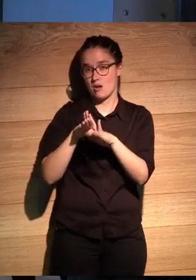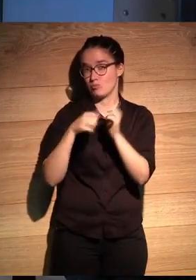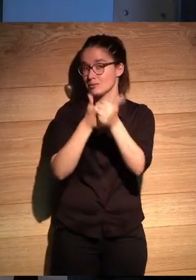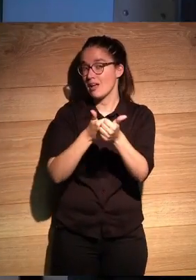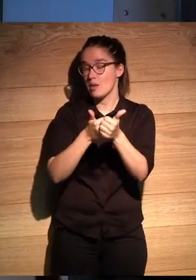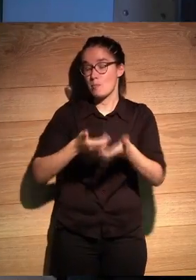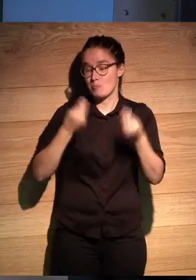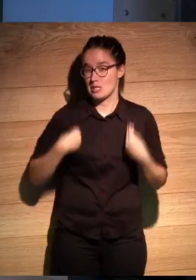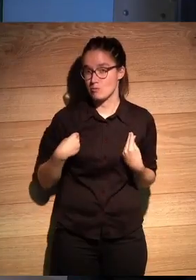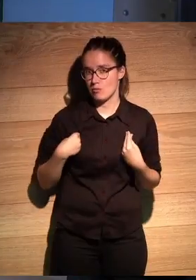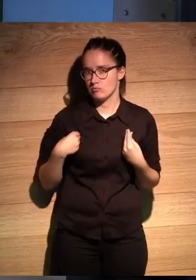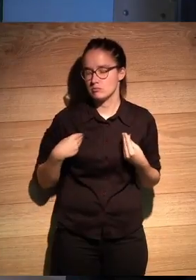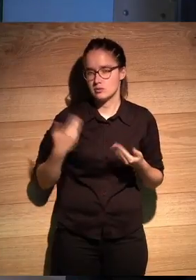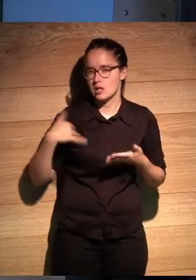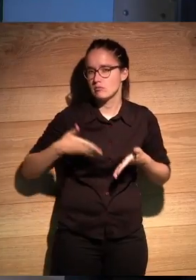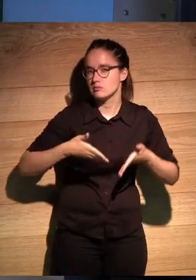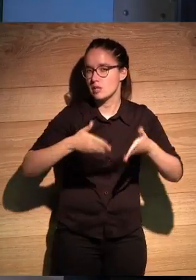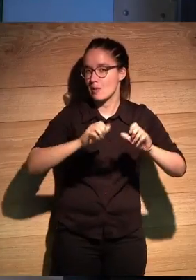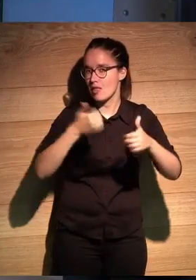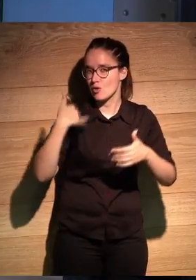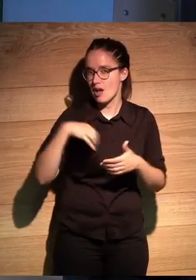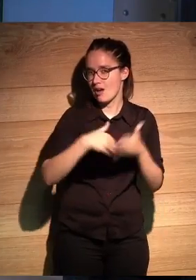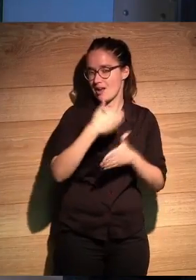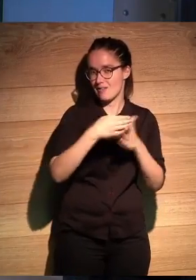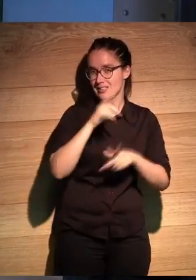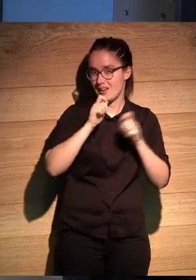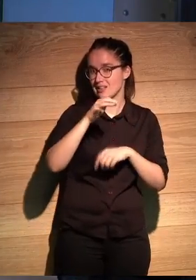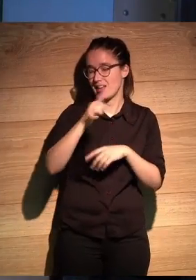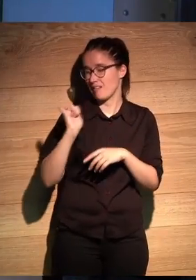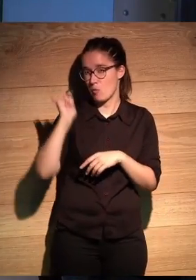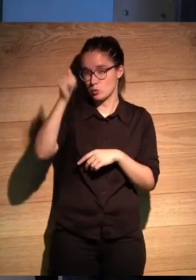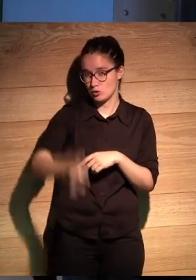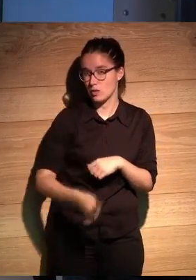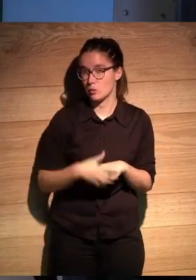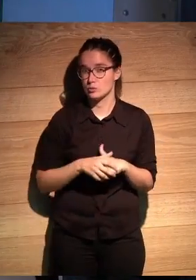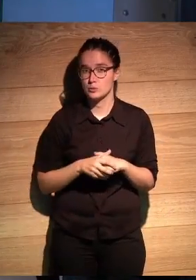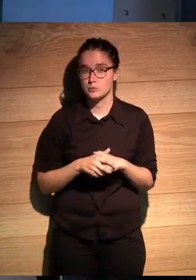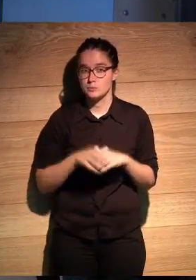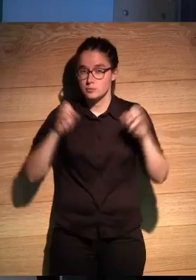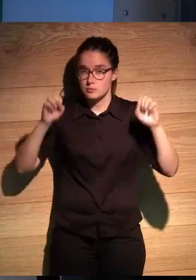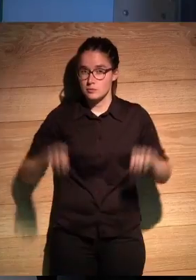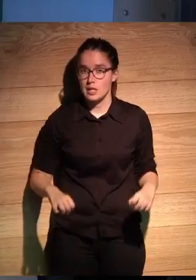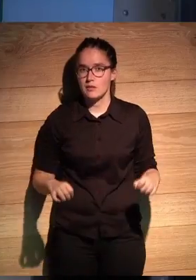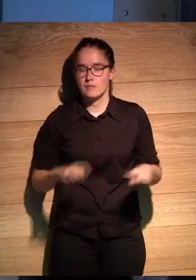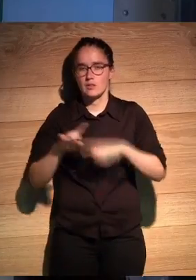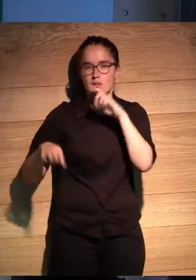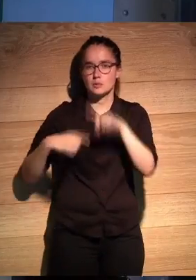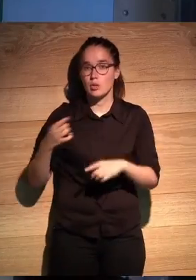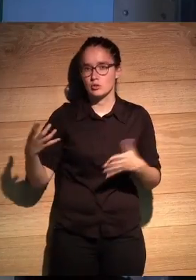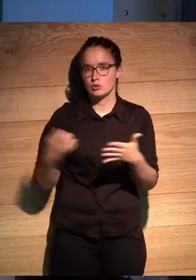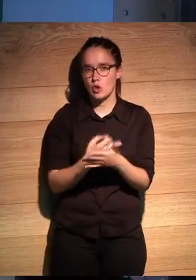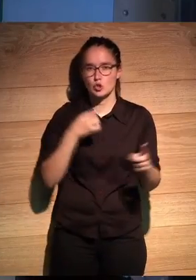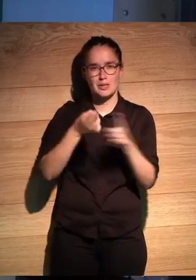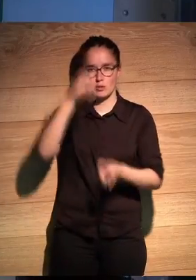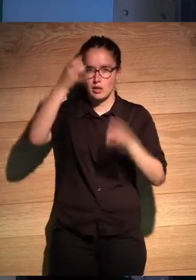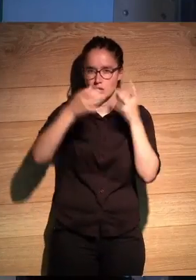camino ya trazado por Altair desde hacía ya muchos años. Vale, seguidamente, además de todos los